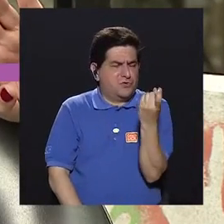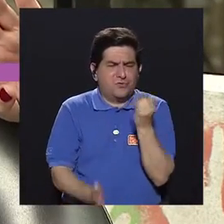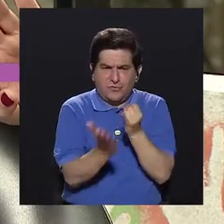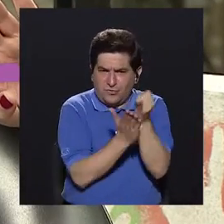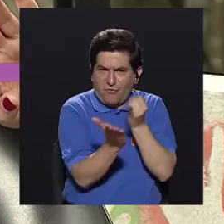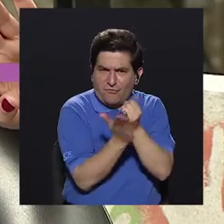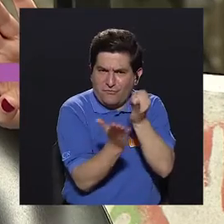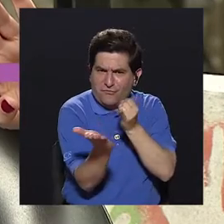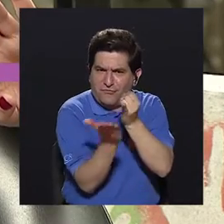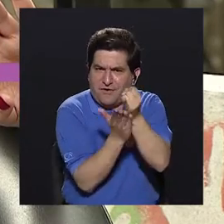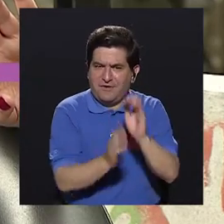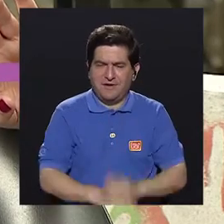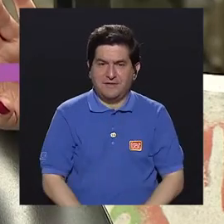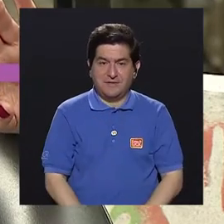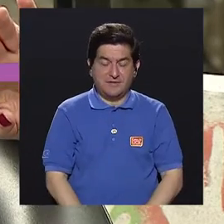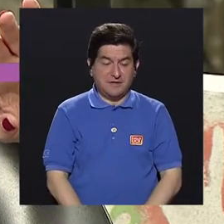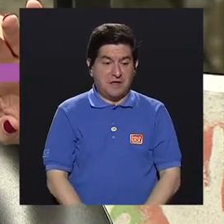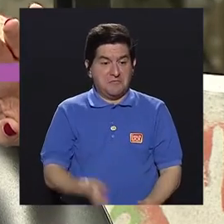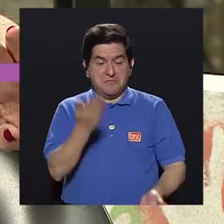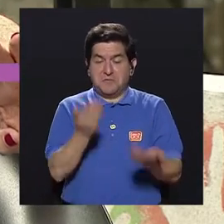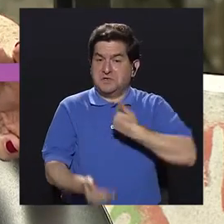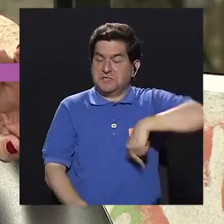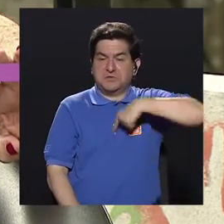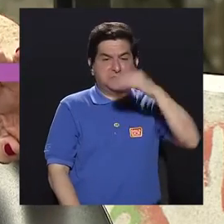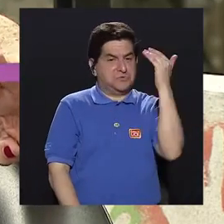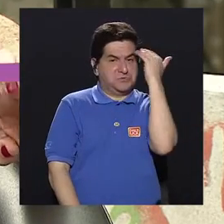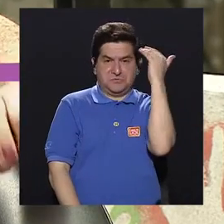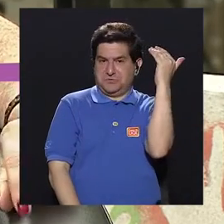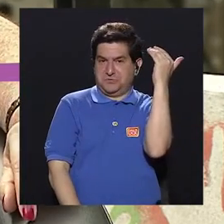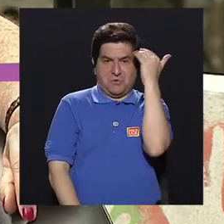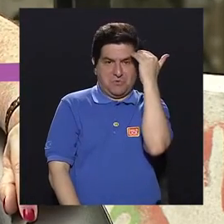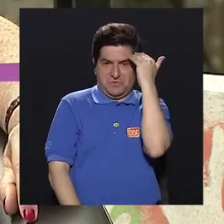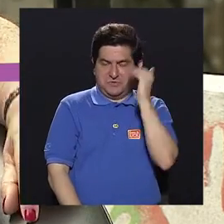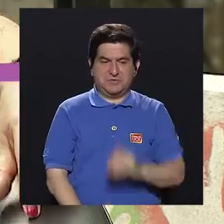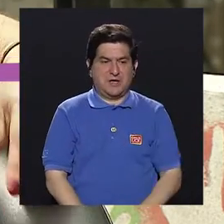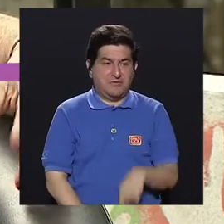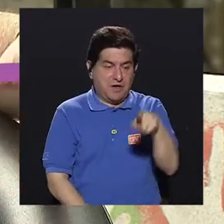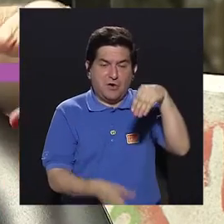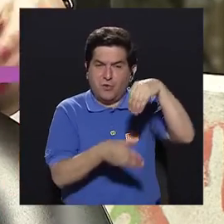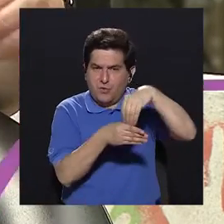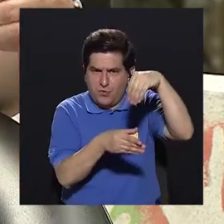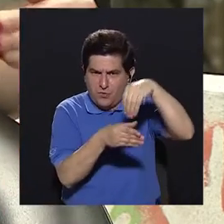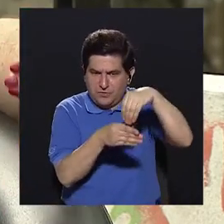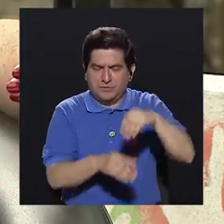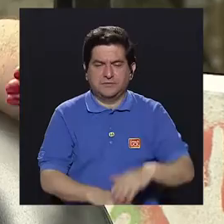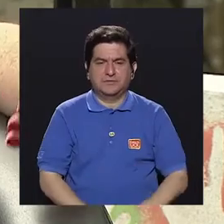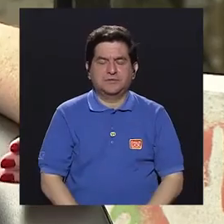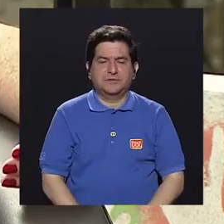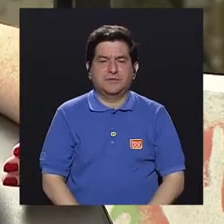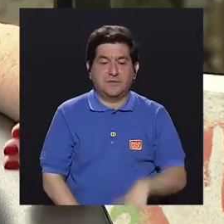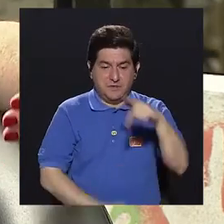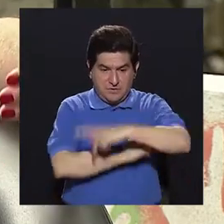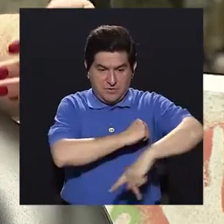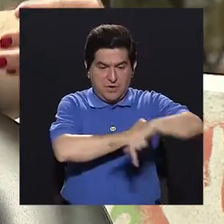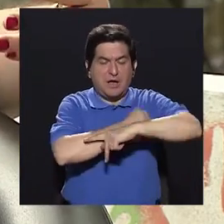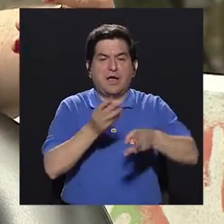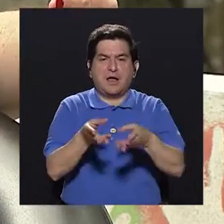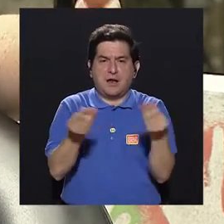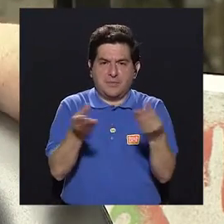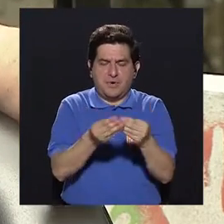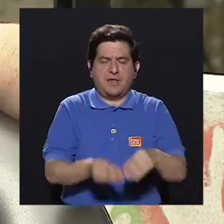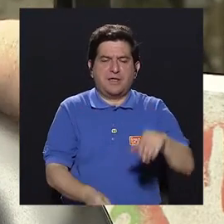investigar, ¿verdad? Que no estamos habiendo su aporte. También se produce en nuestro país